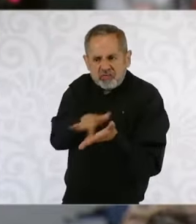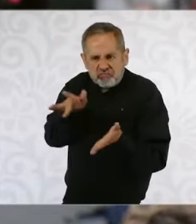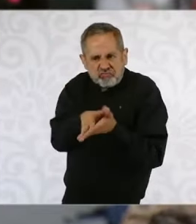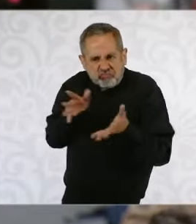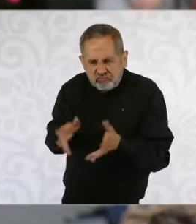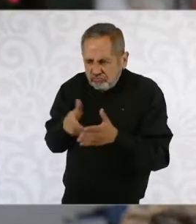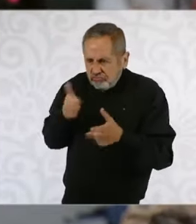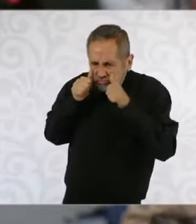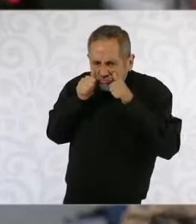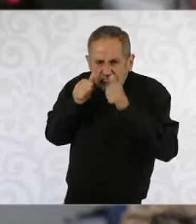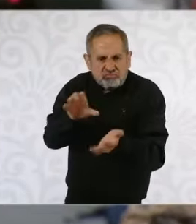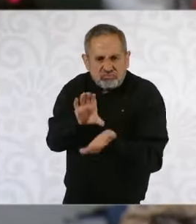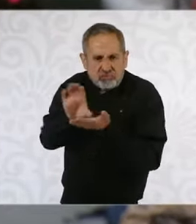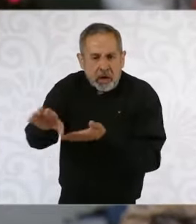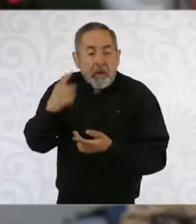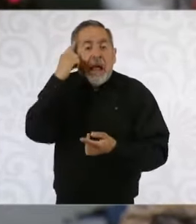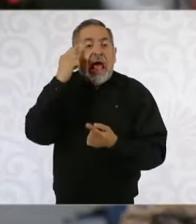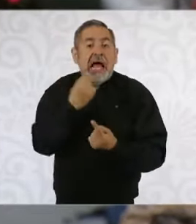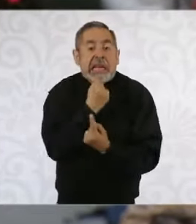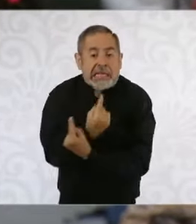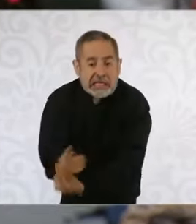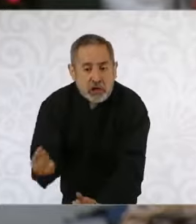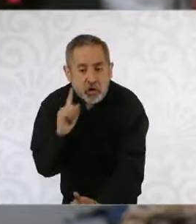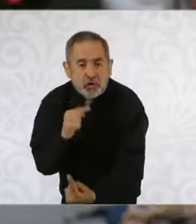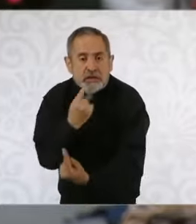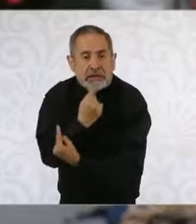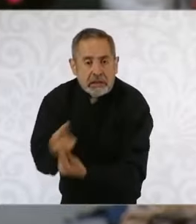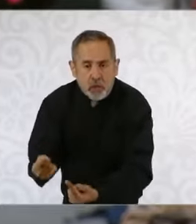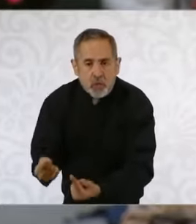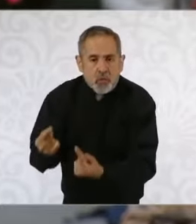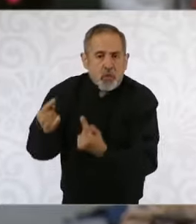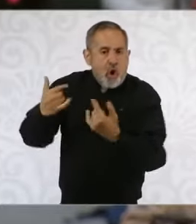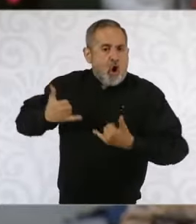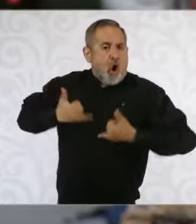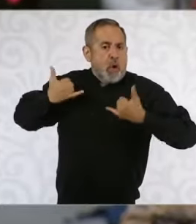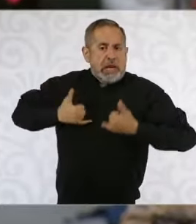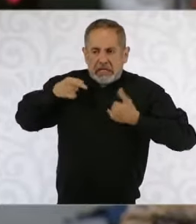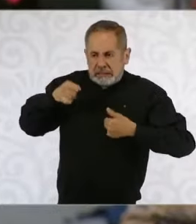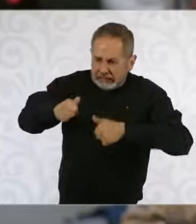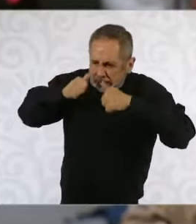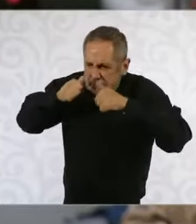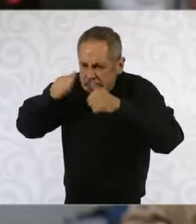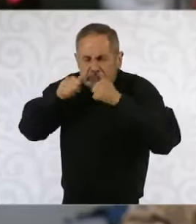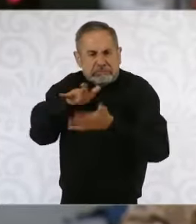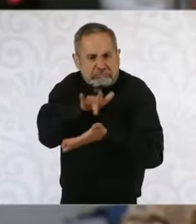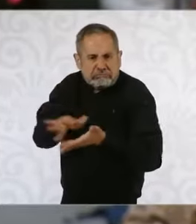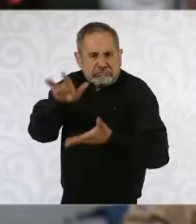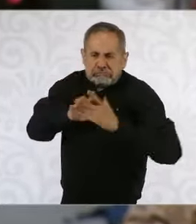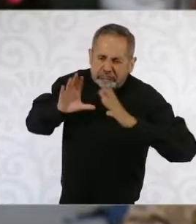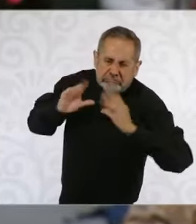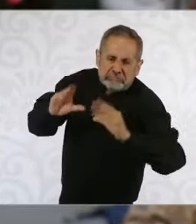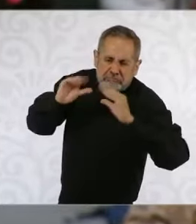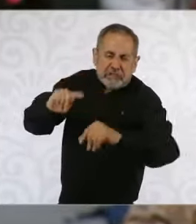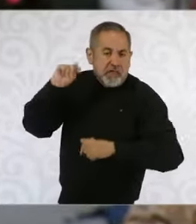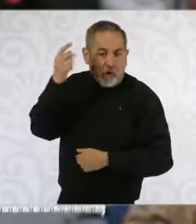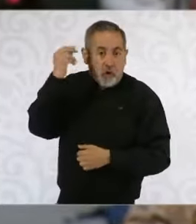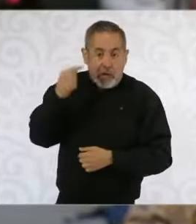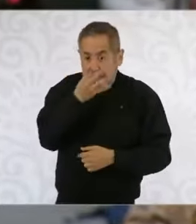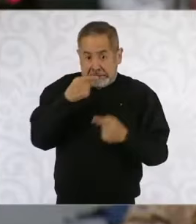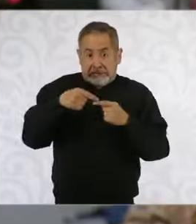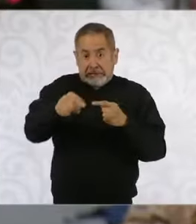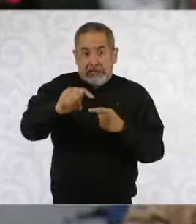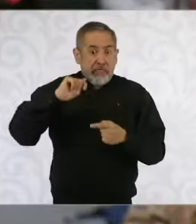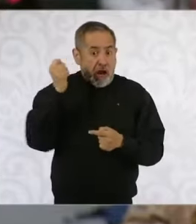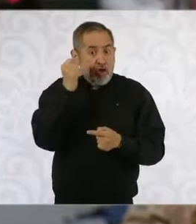desde niños, niñas y adolescentes. Este pacto que se estará firmando hará